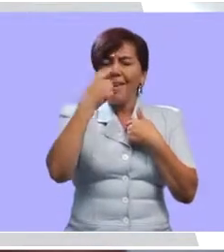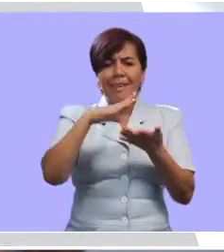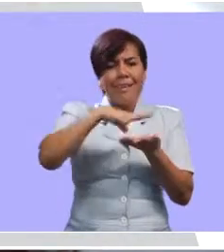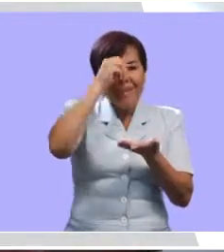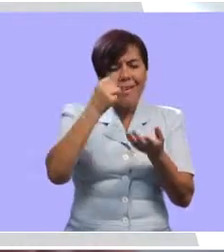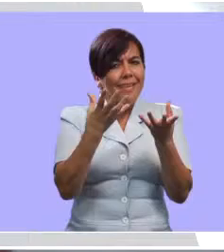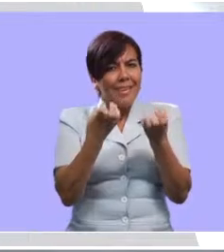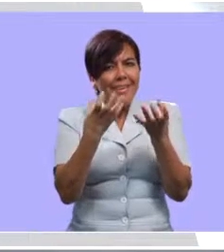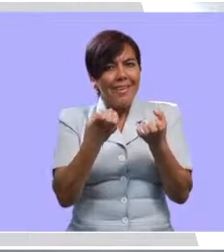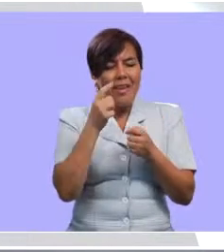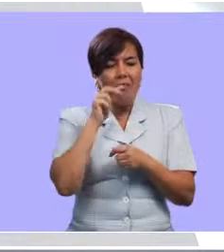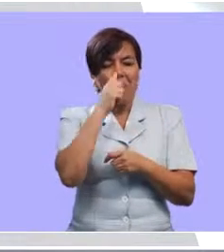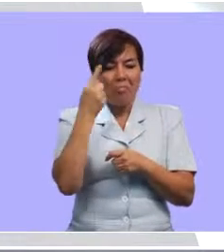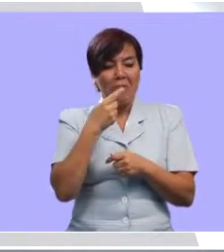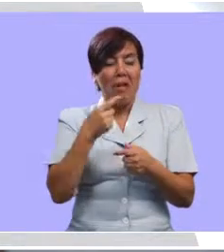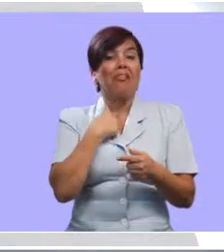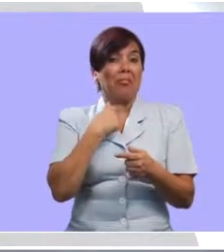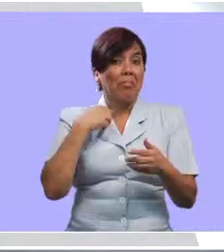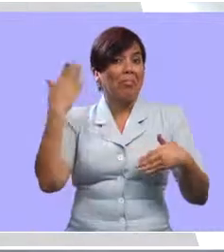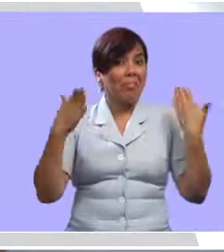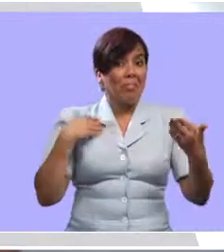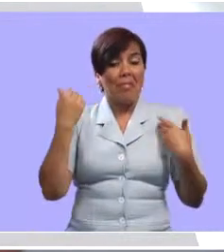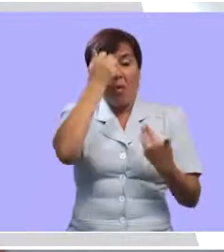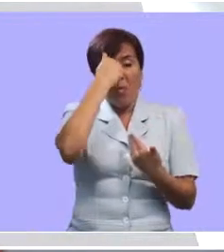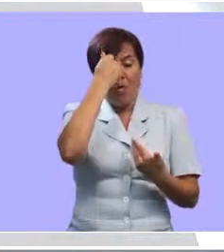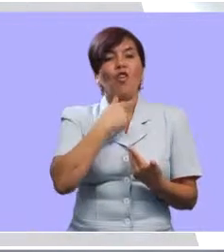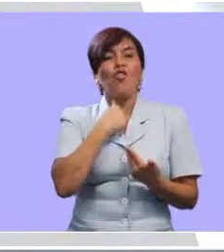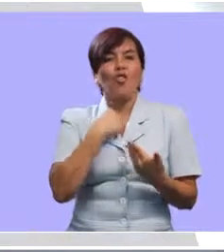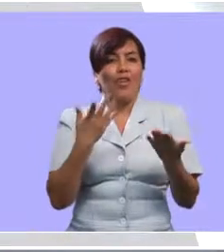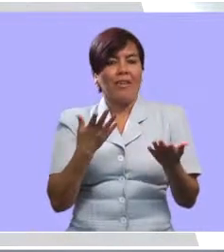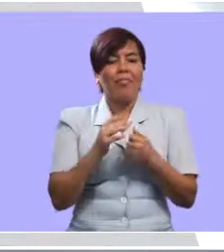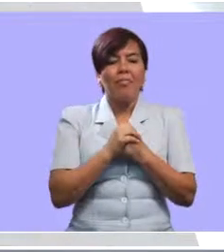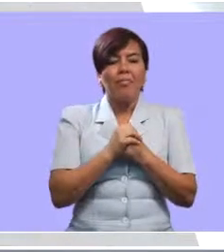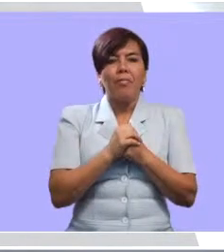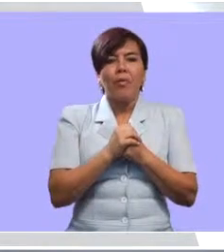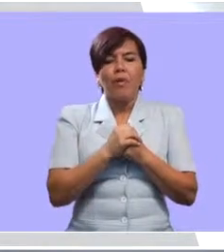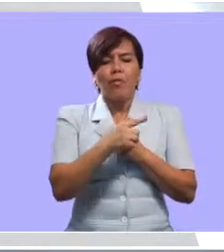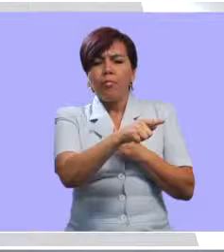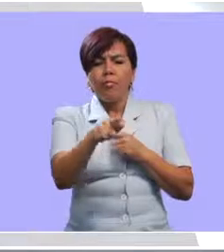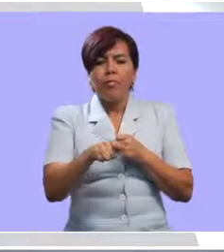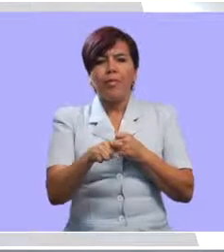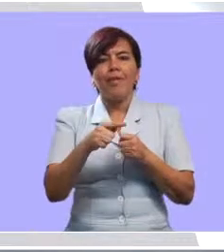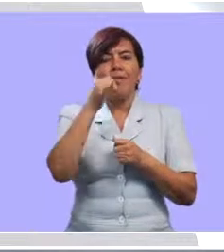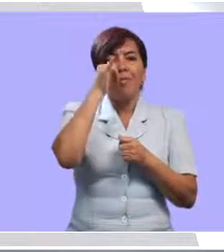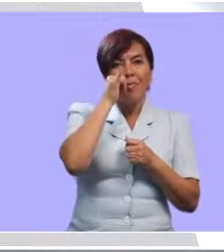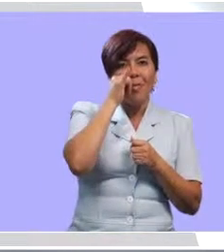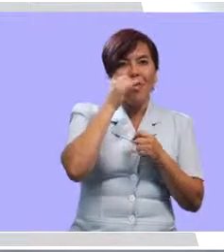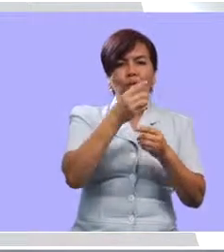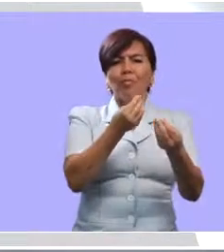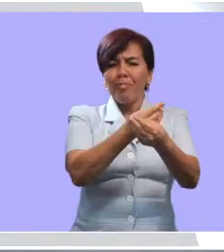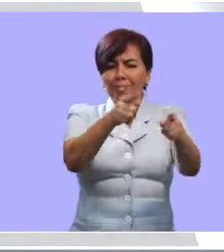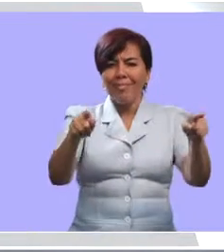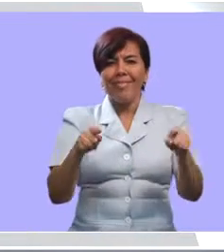contento, de que quiere aprender más cosas, es lo más gratificante para uno como maestro y yo creo que en los videos se